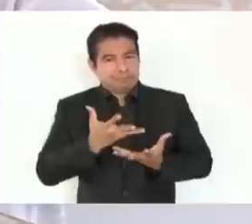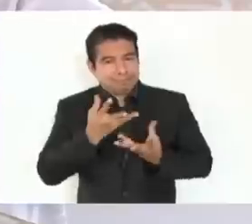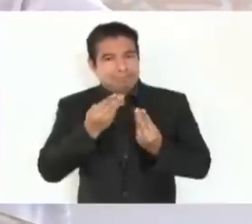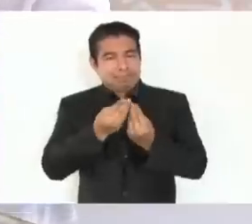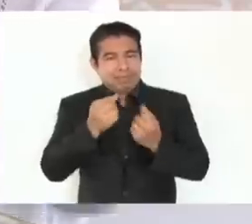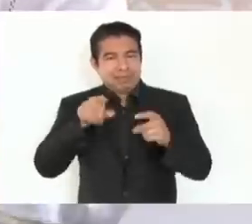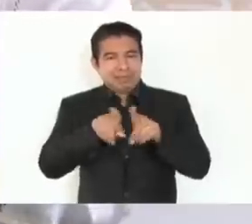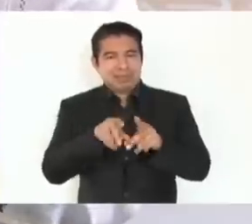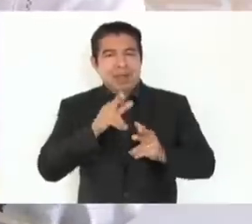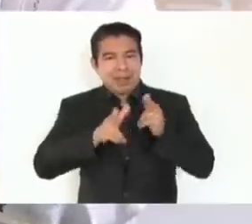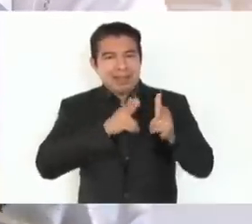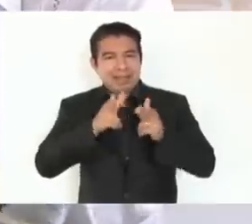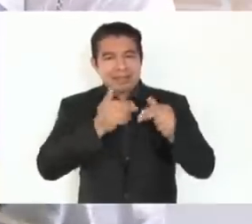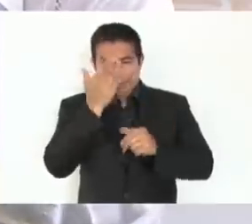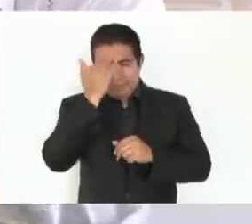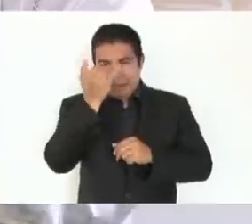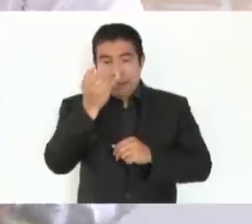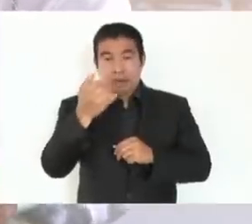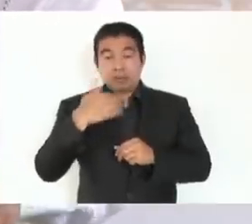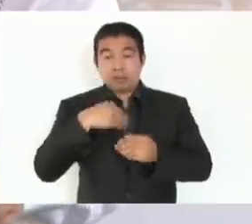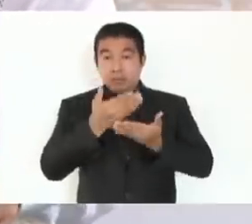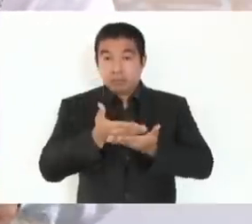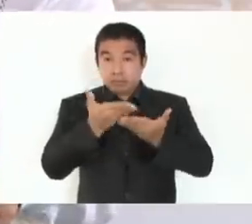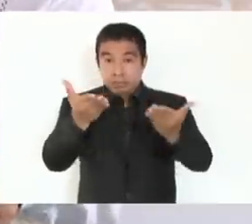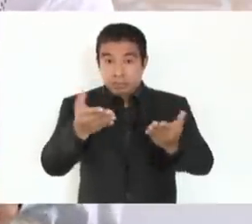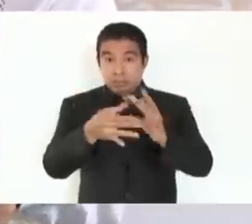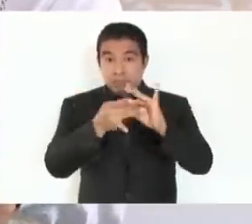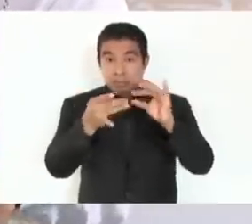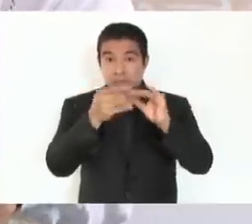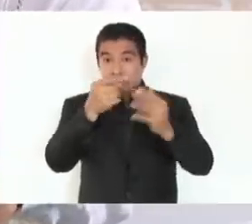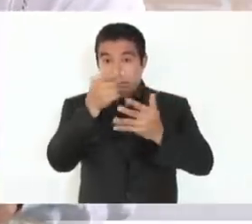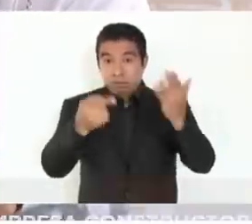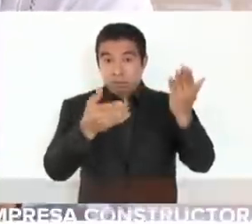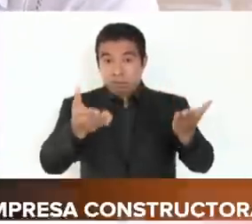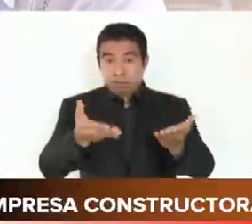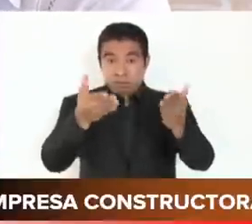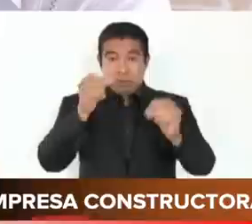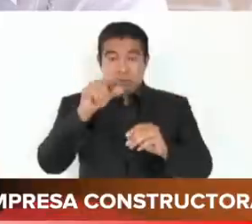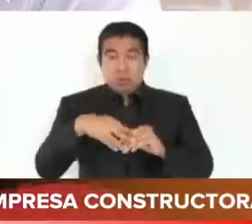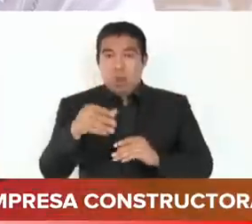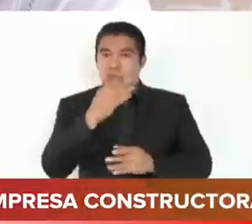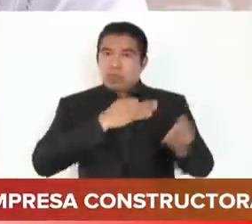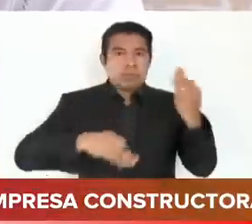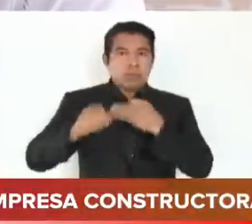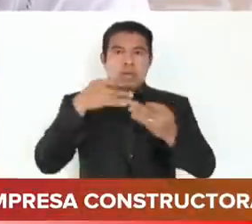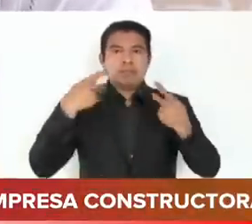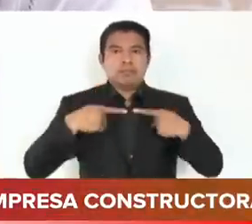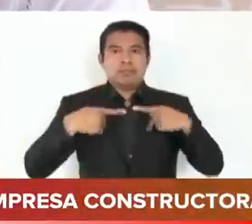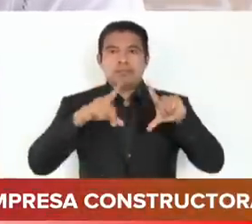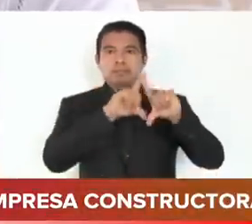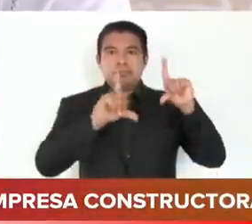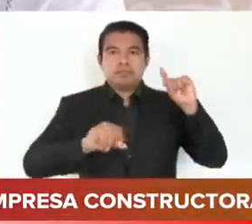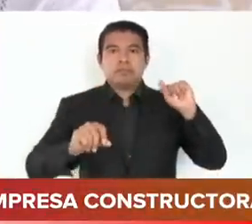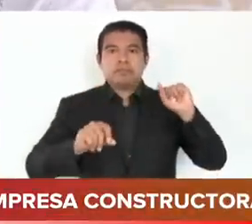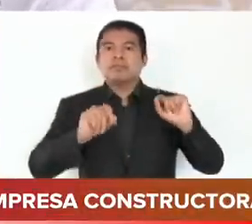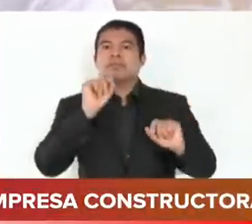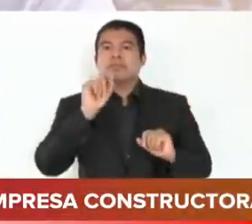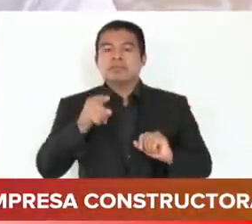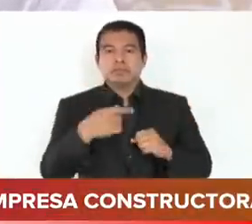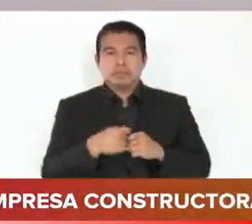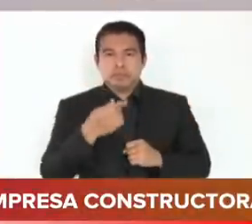del TREMAYA y dar a conocer a todos los mexicanos el trabajo que realizamos para hacer realidad